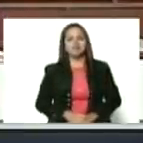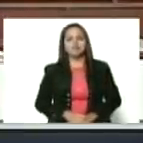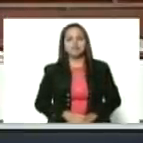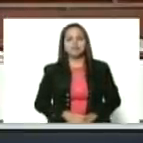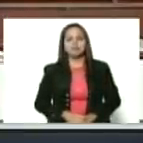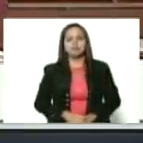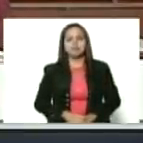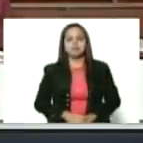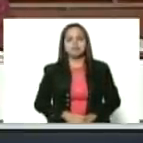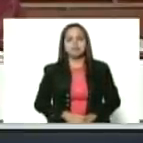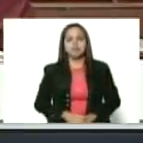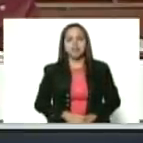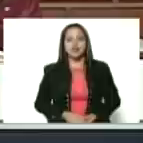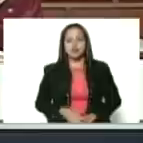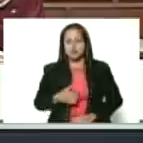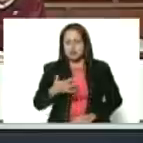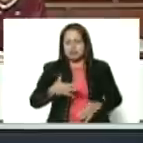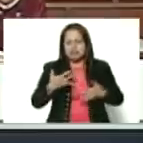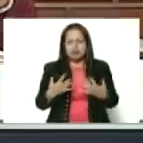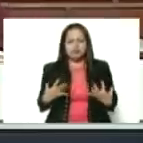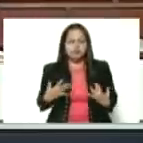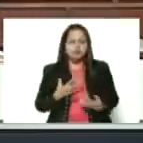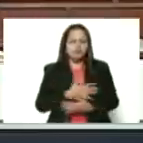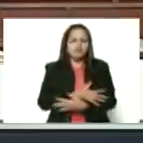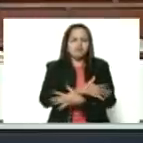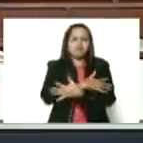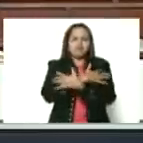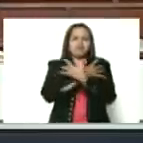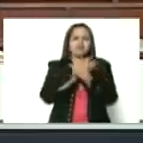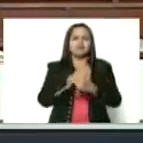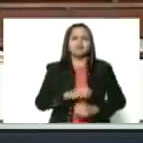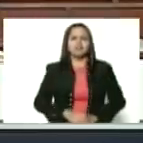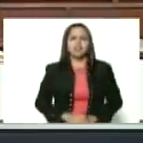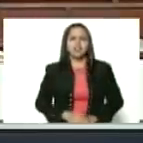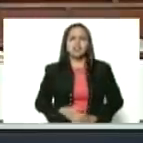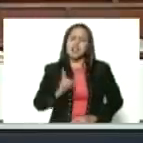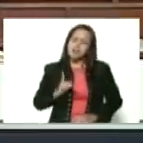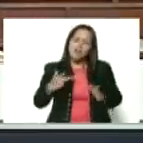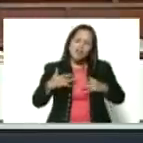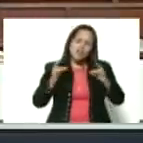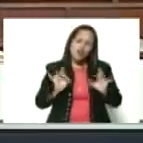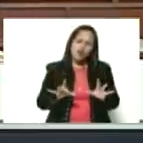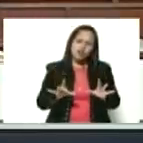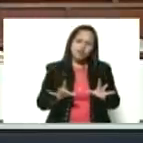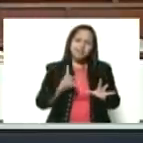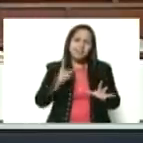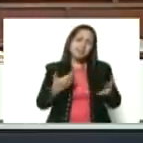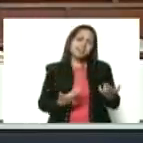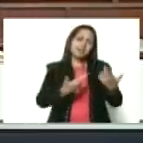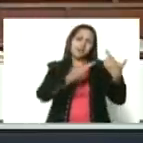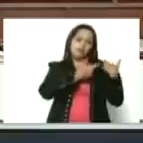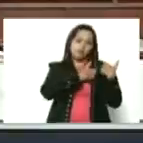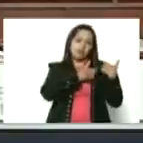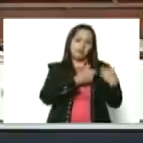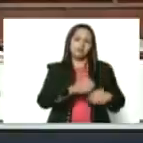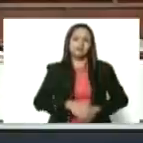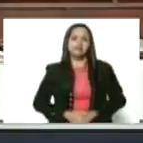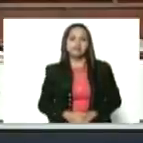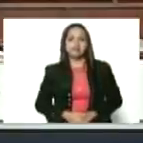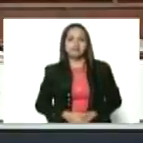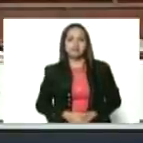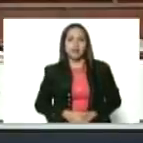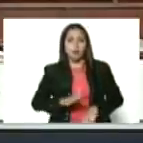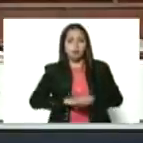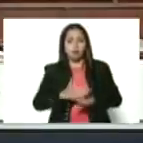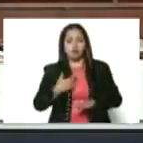Sentí un escalofrío, dolor y una gran responsabilidad. Porque